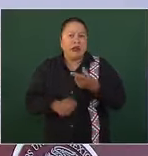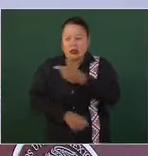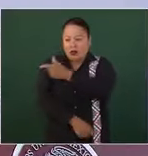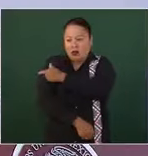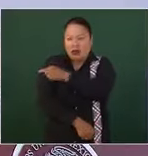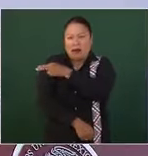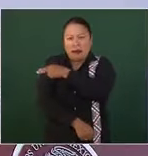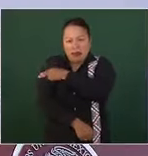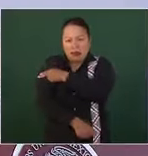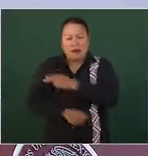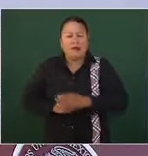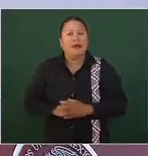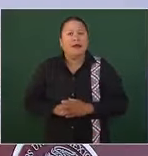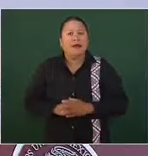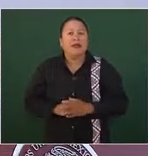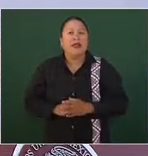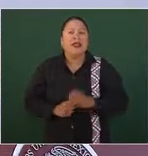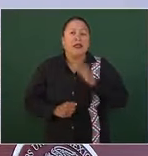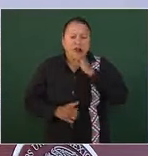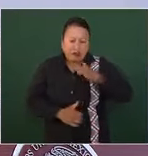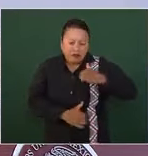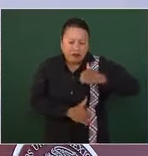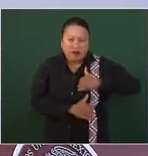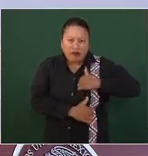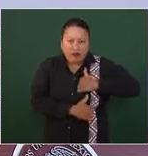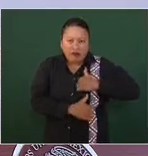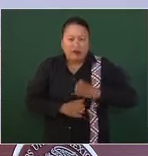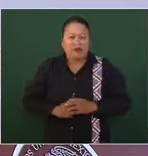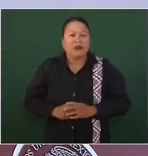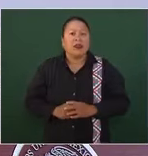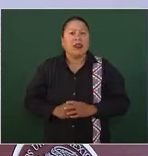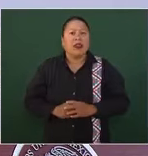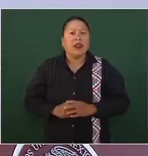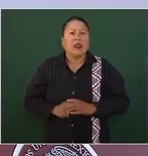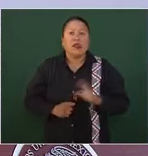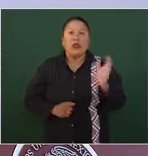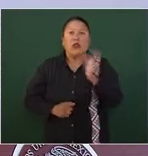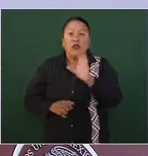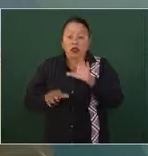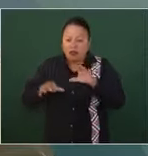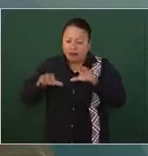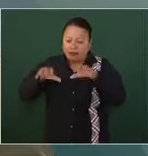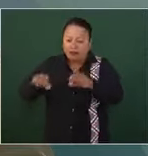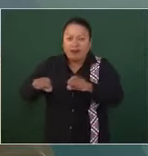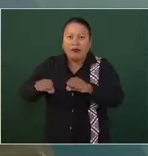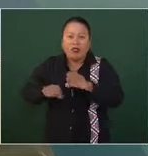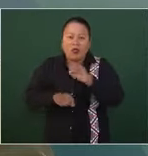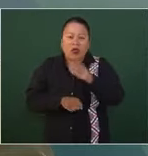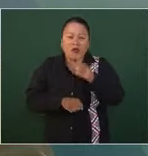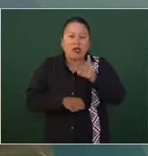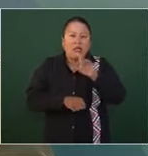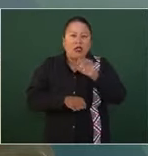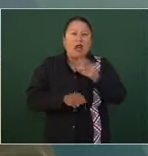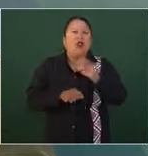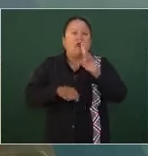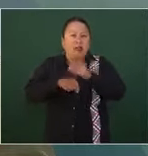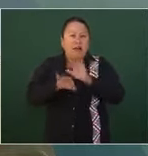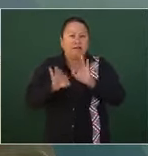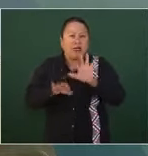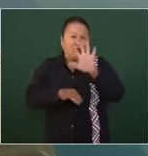Nacional y Ejército y Fuerza Aérea durante la detención de Ovidio el 5 de enero.